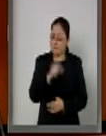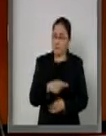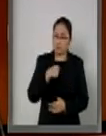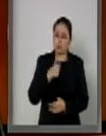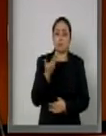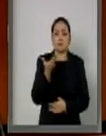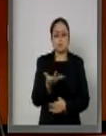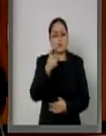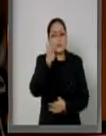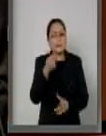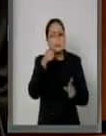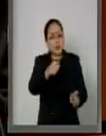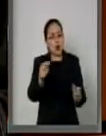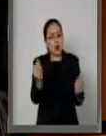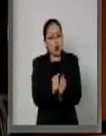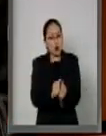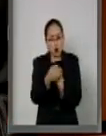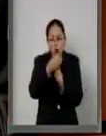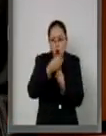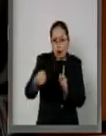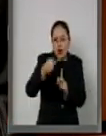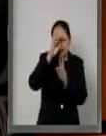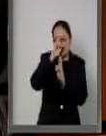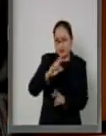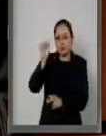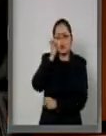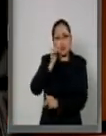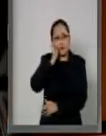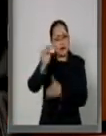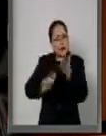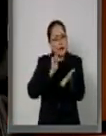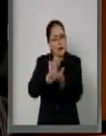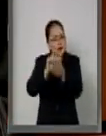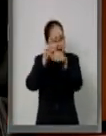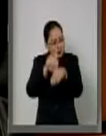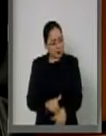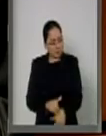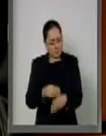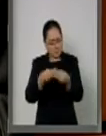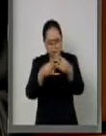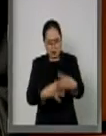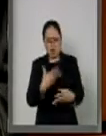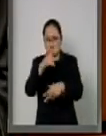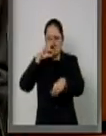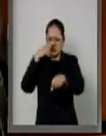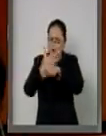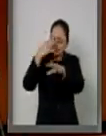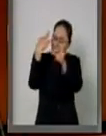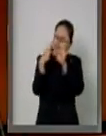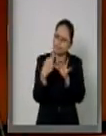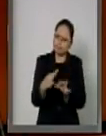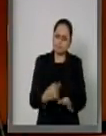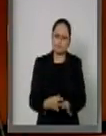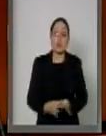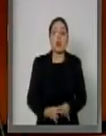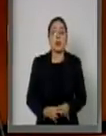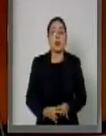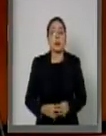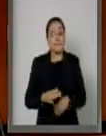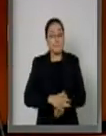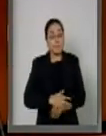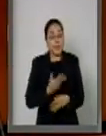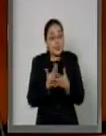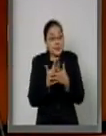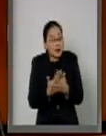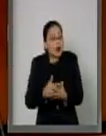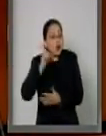transitado con orden y respeto bajo el imperio de la ley en todas sus responsabilidades y que espero